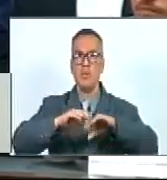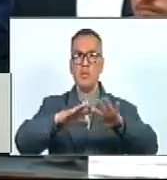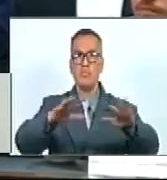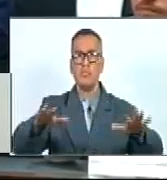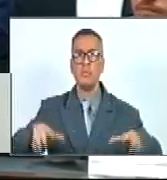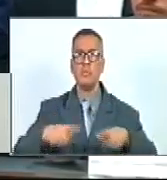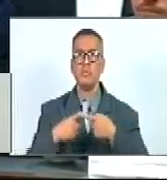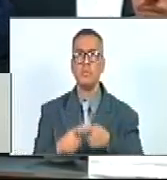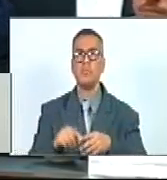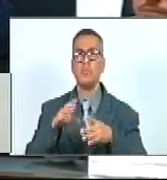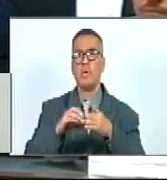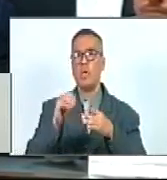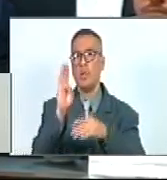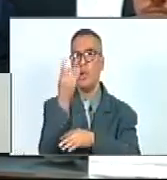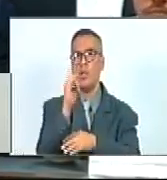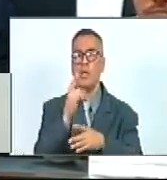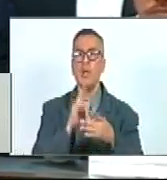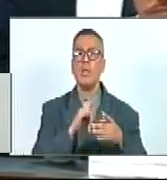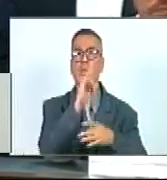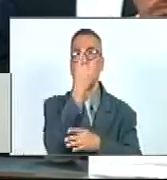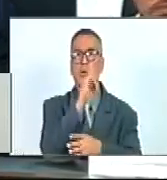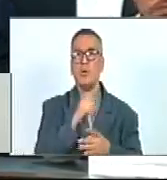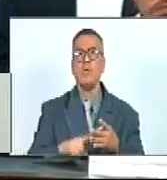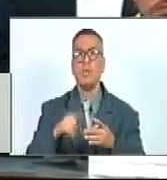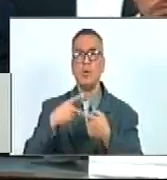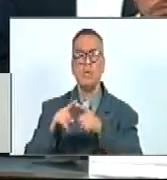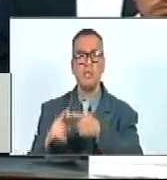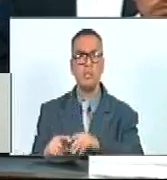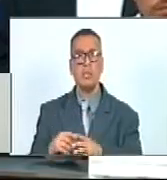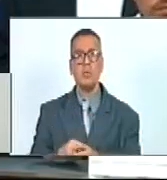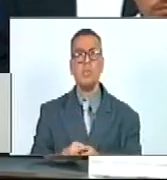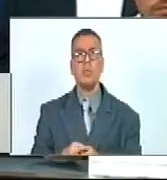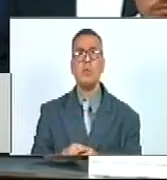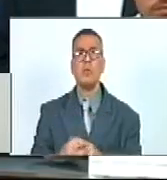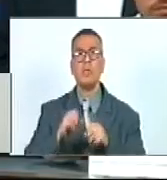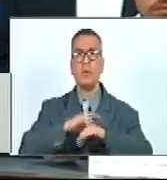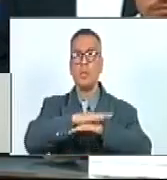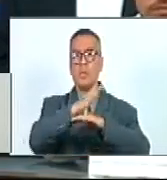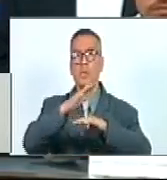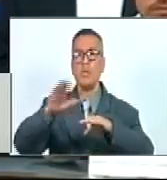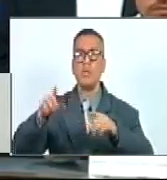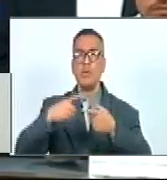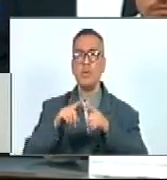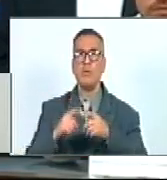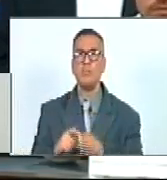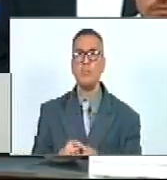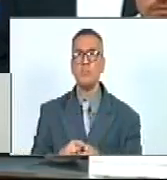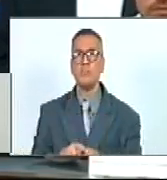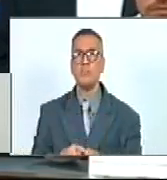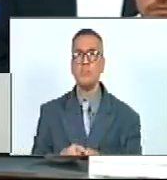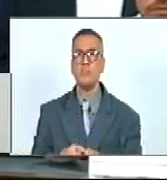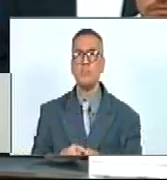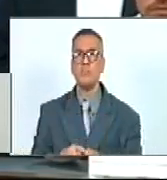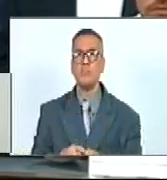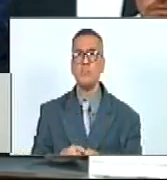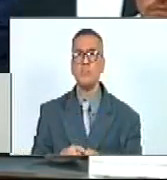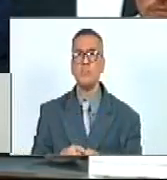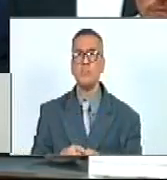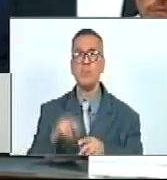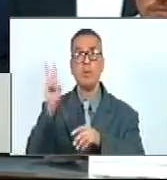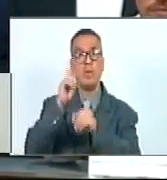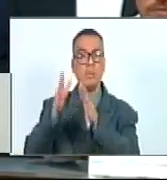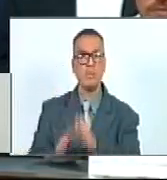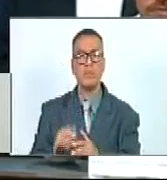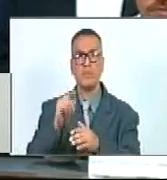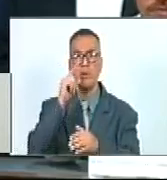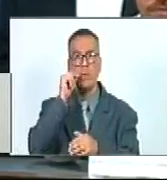Entre Bosques Arustales Herbosales Y Manglares Entre Otros Los Venezolanos